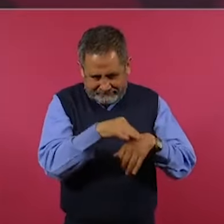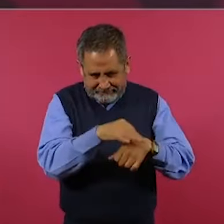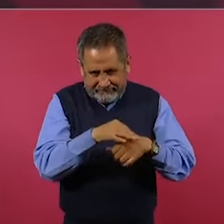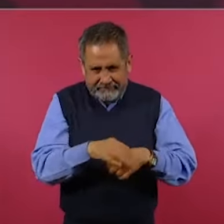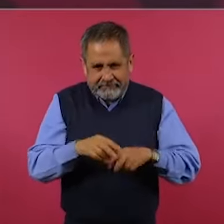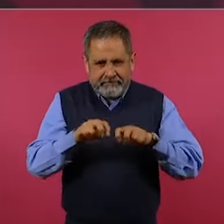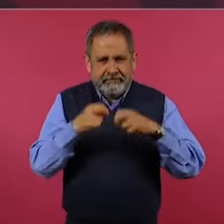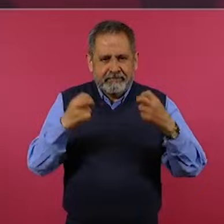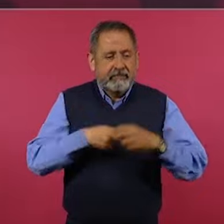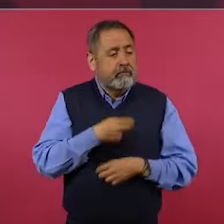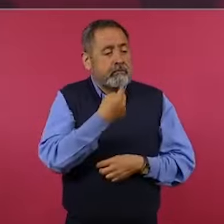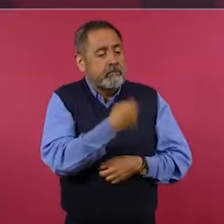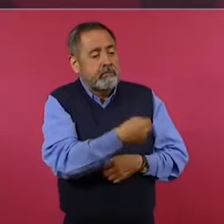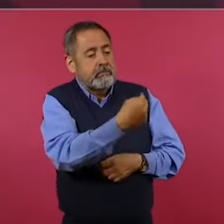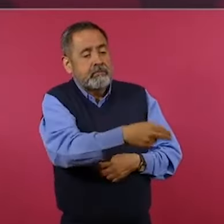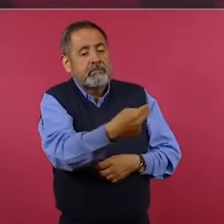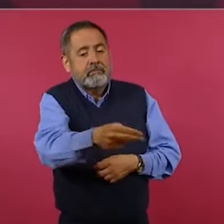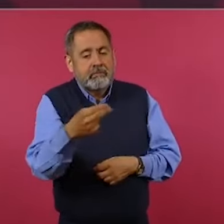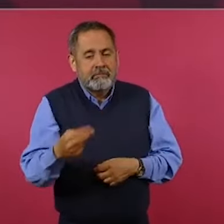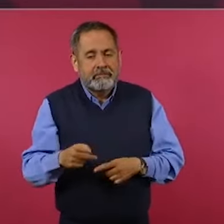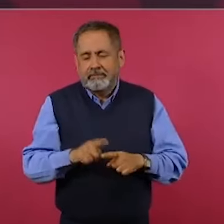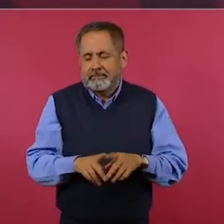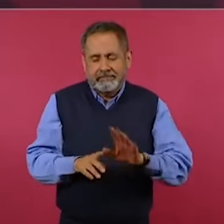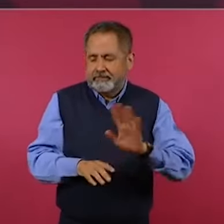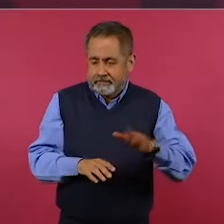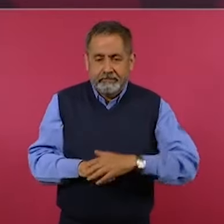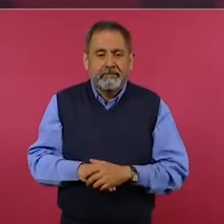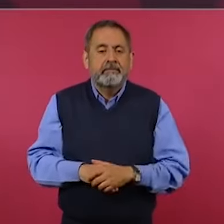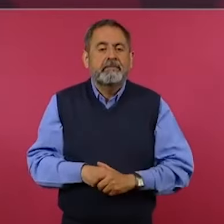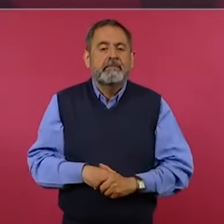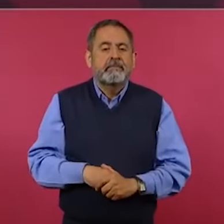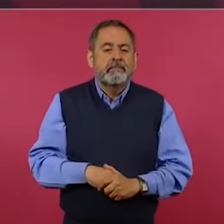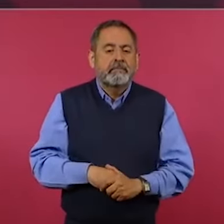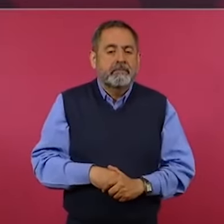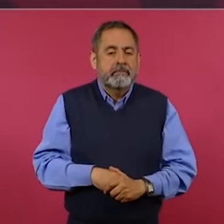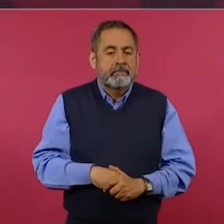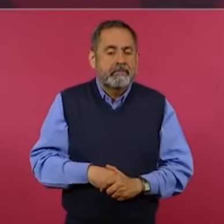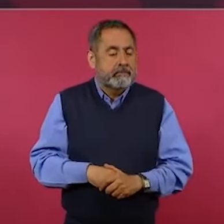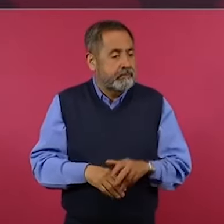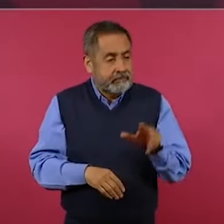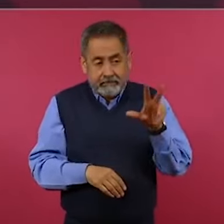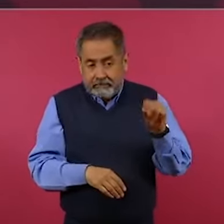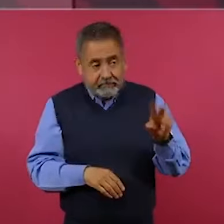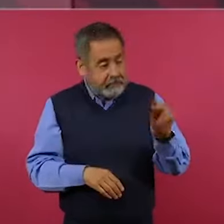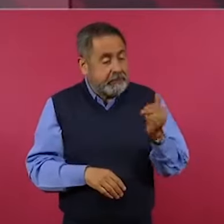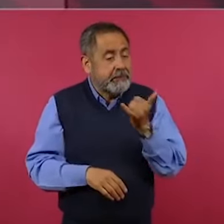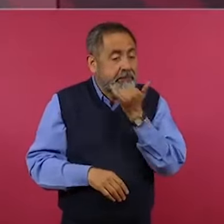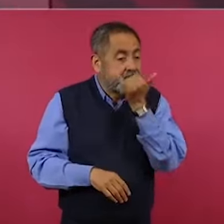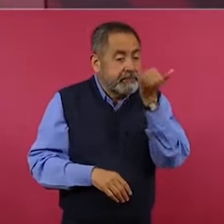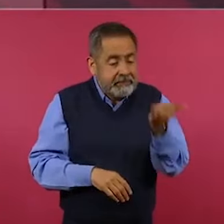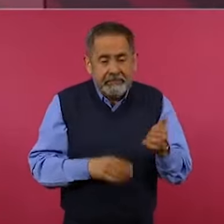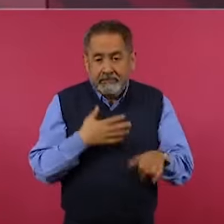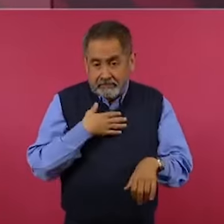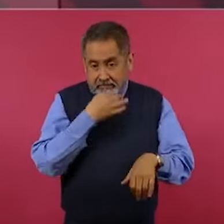no voy a decir los nombres. Y les dije, no vayan a cometer el error